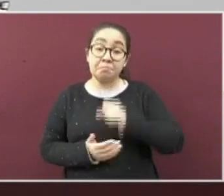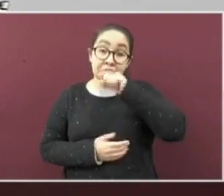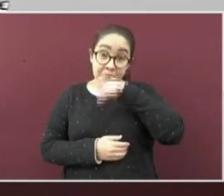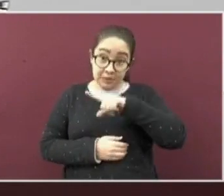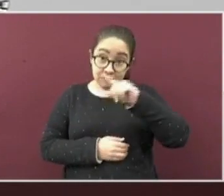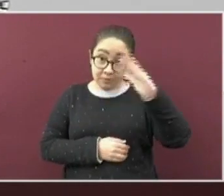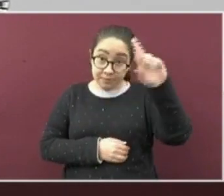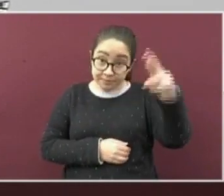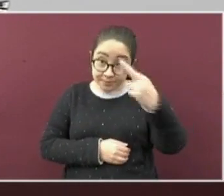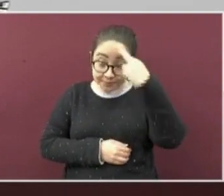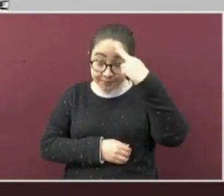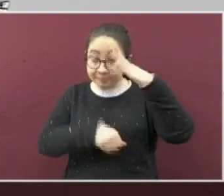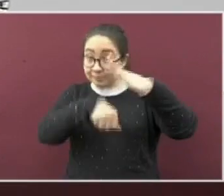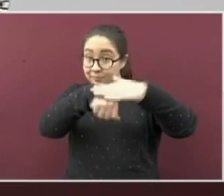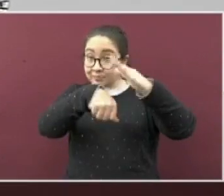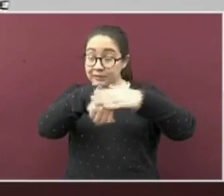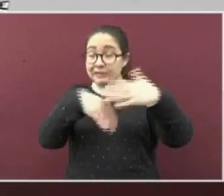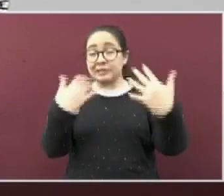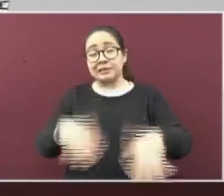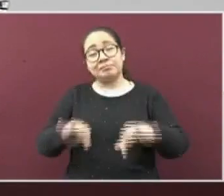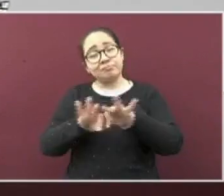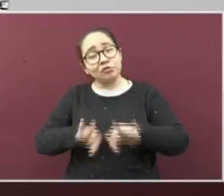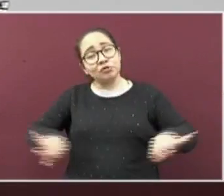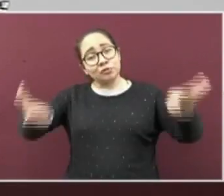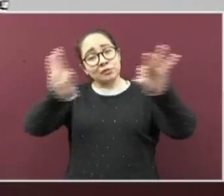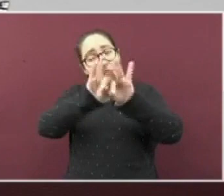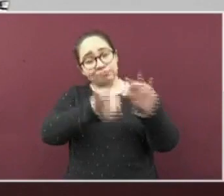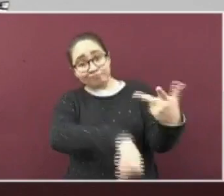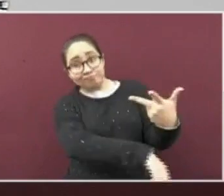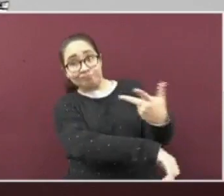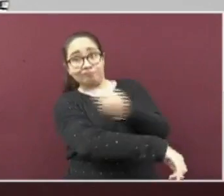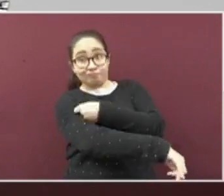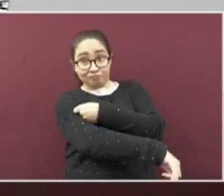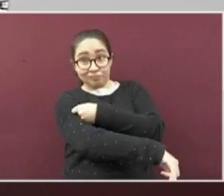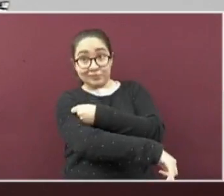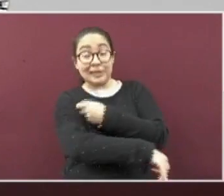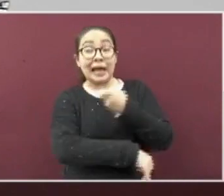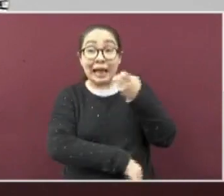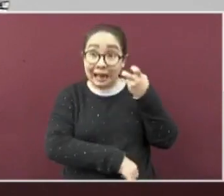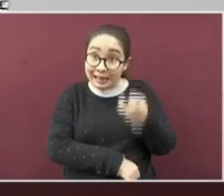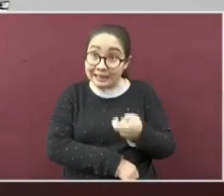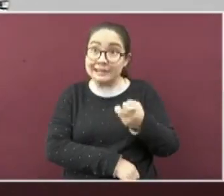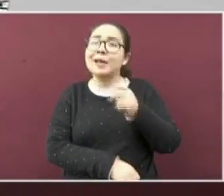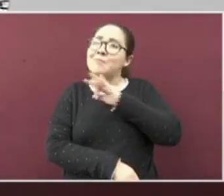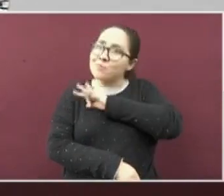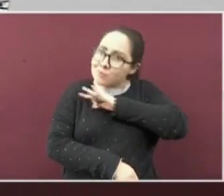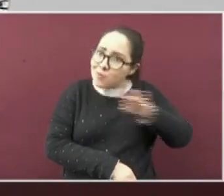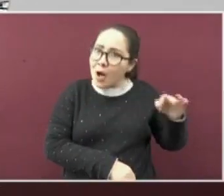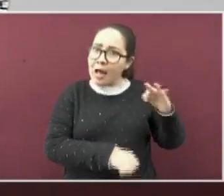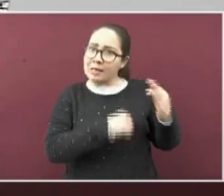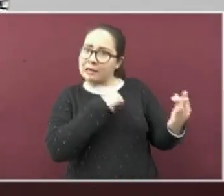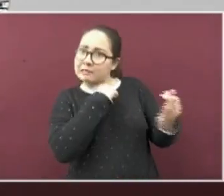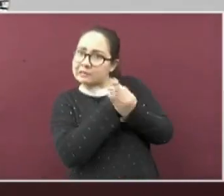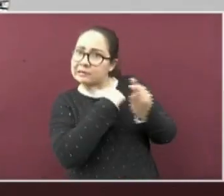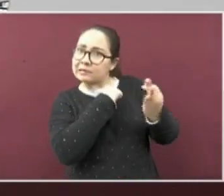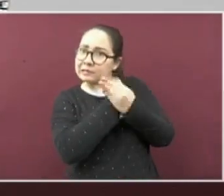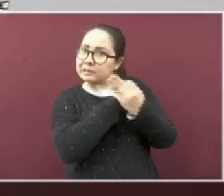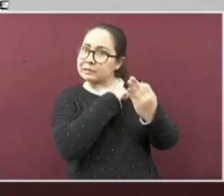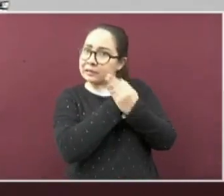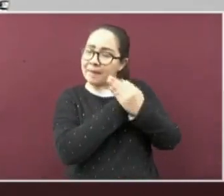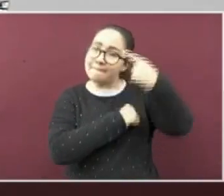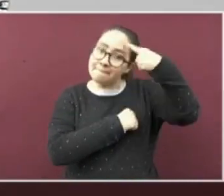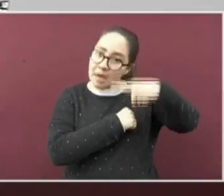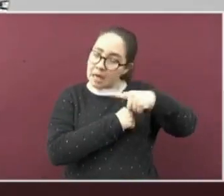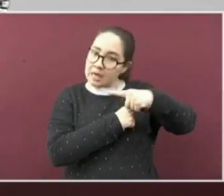recuerdo la importancia de vacunarse, ya que es otra medida segura de